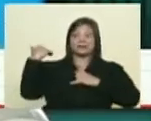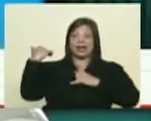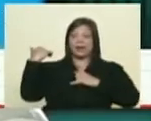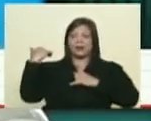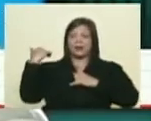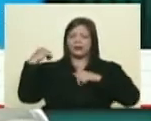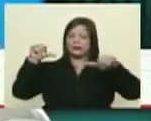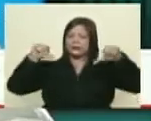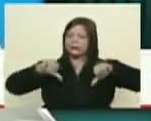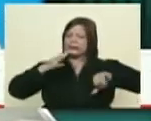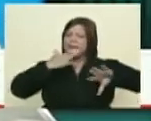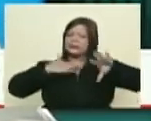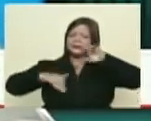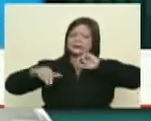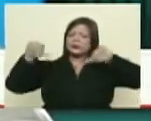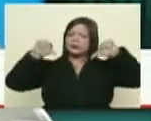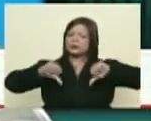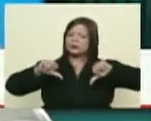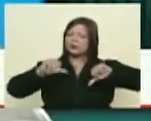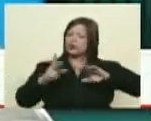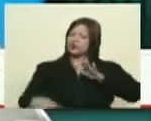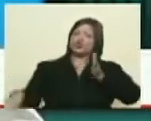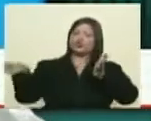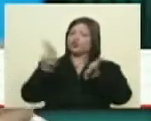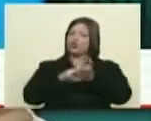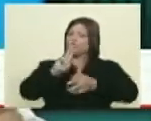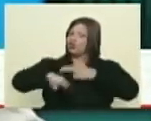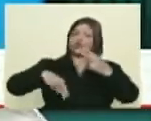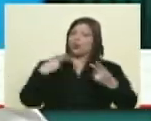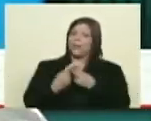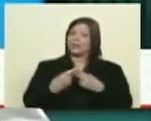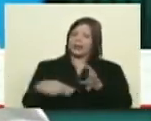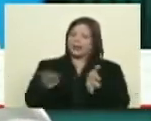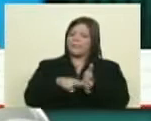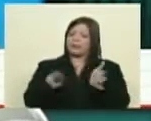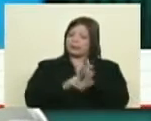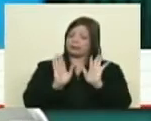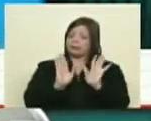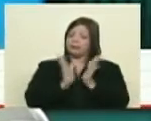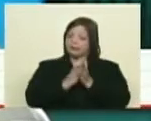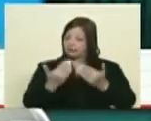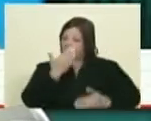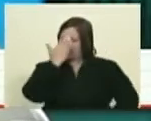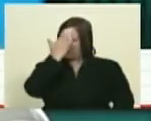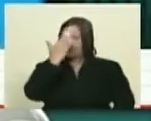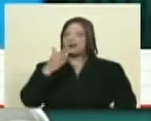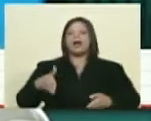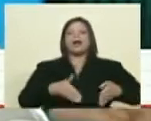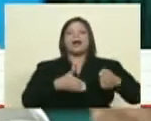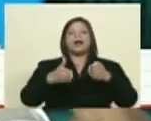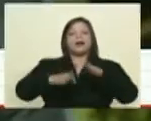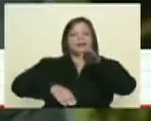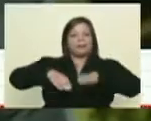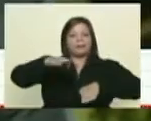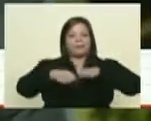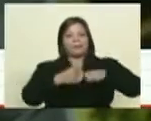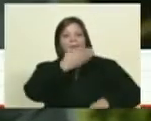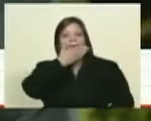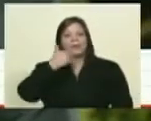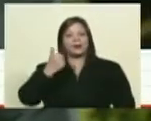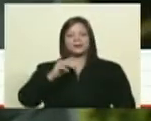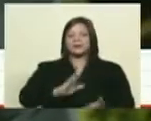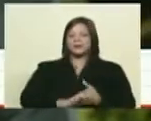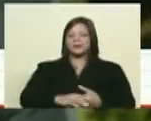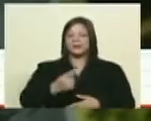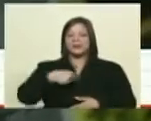miserias de nuestra humanidad para no repetir los mismos errores y seguir hacia adelante pero con un mejor paso bien fernando